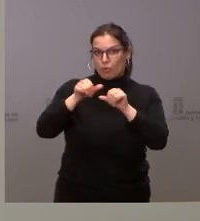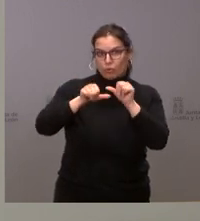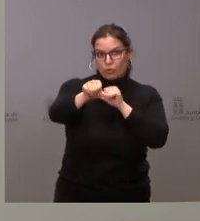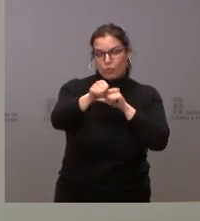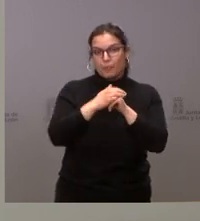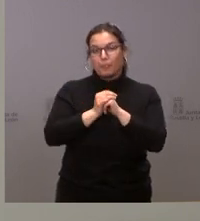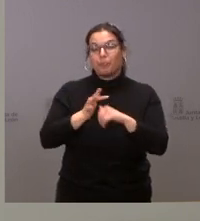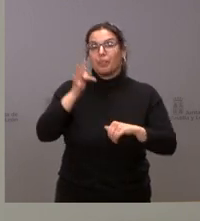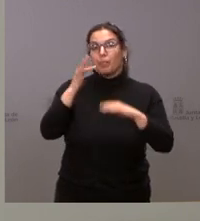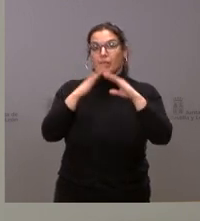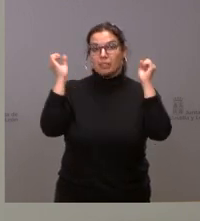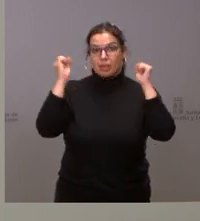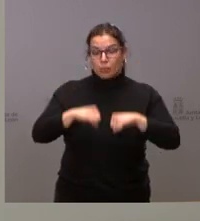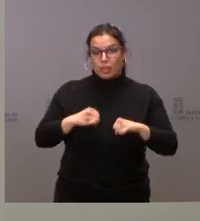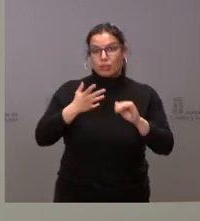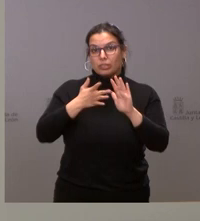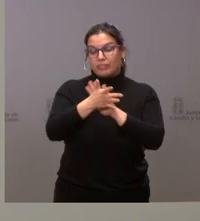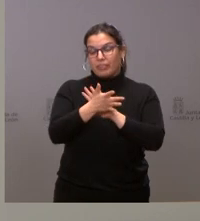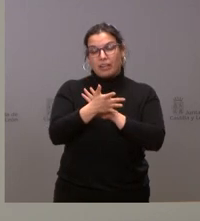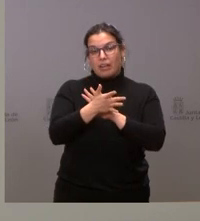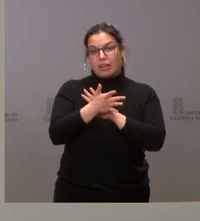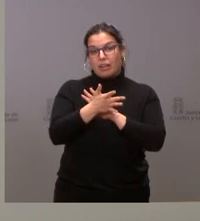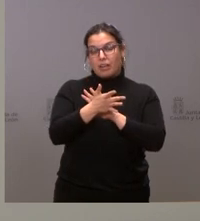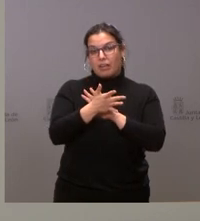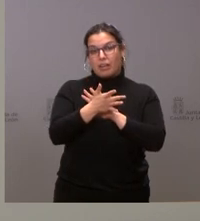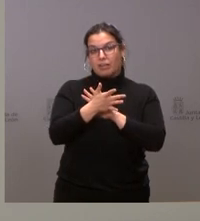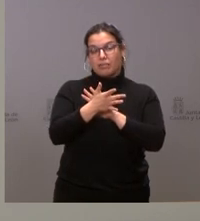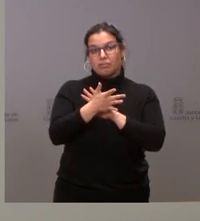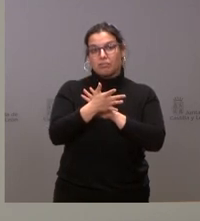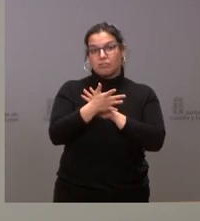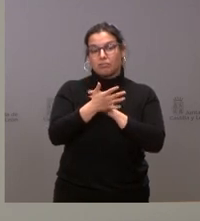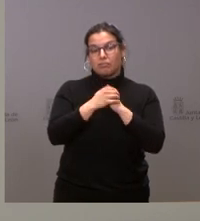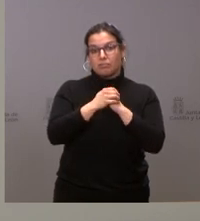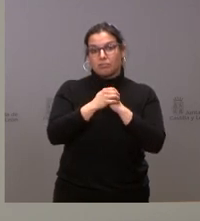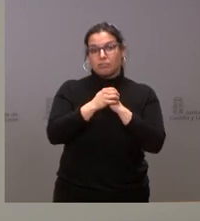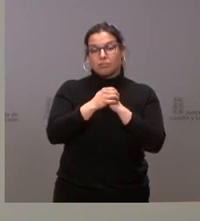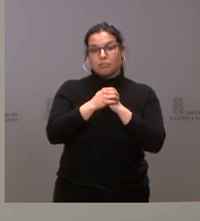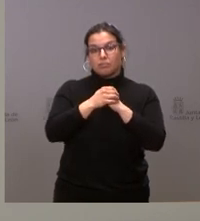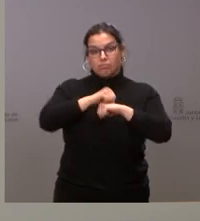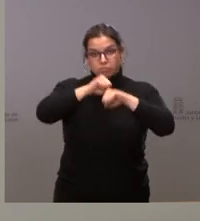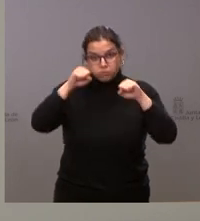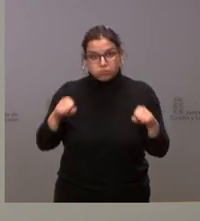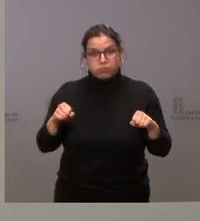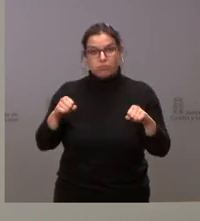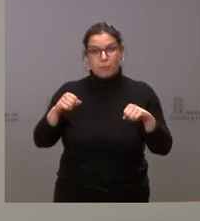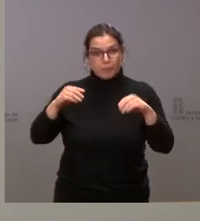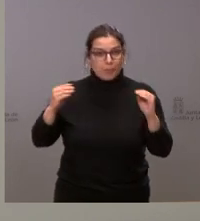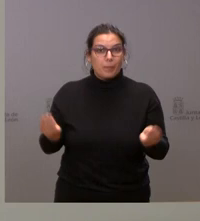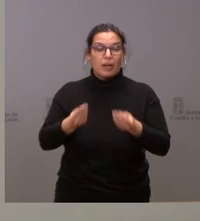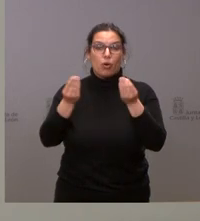además, se sigue hablando claramente de reforzar, de mejorar